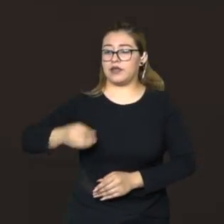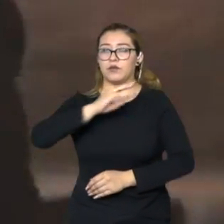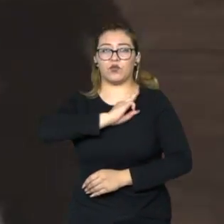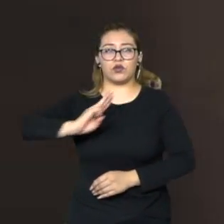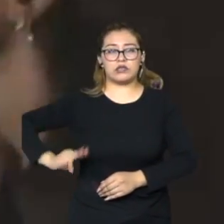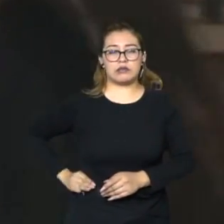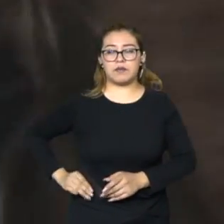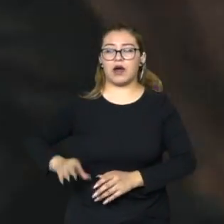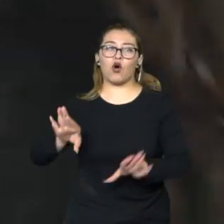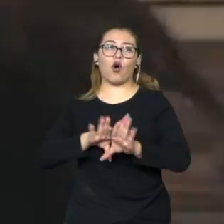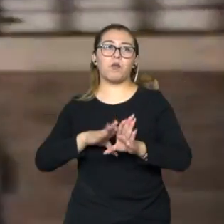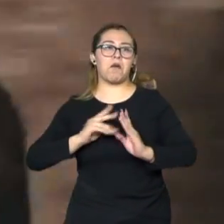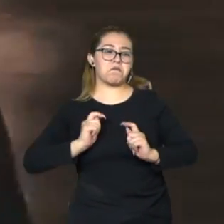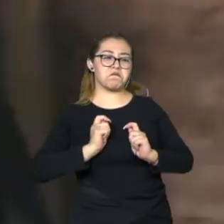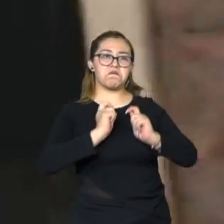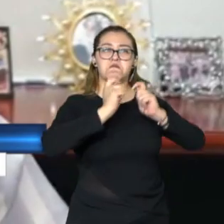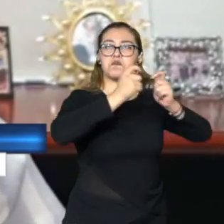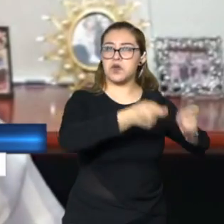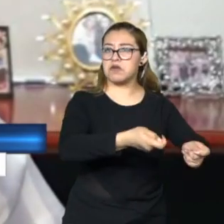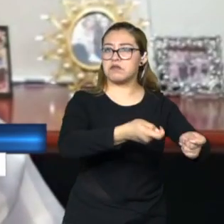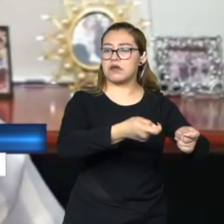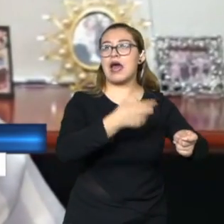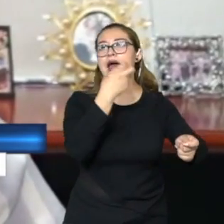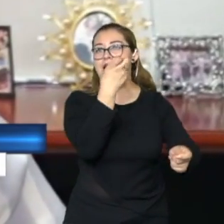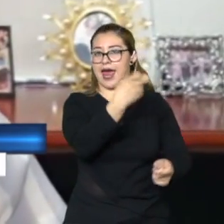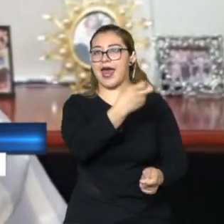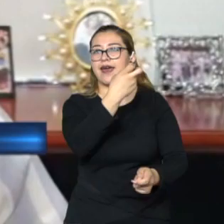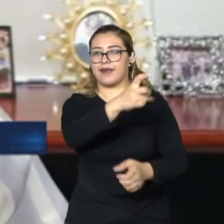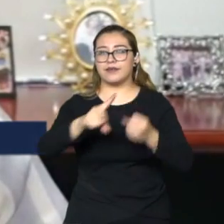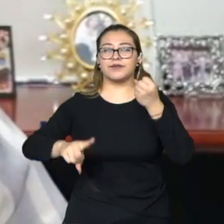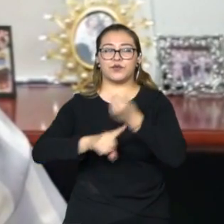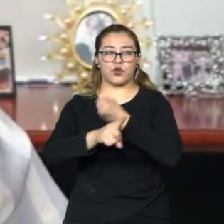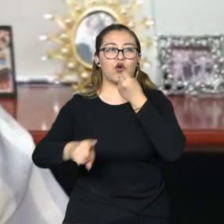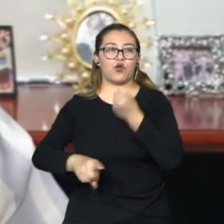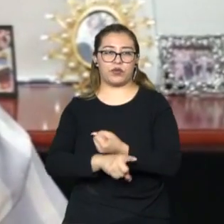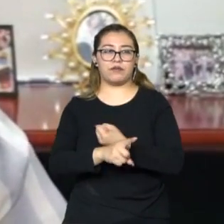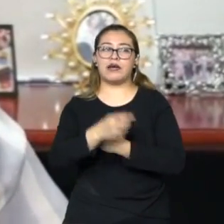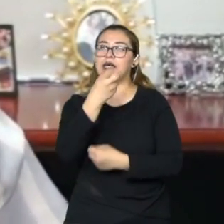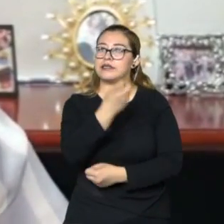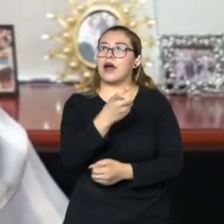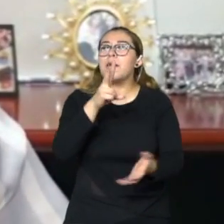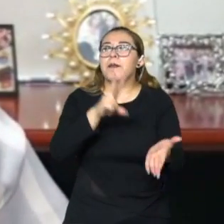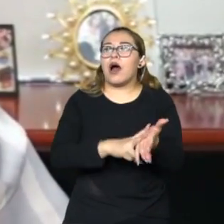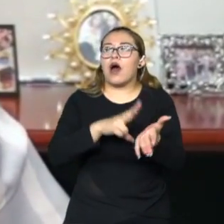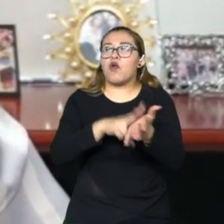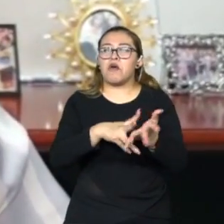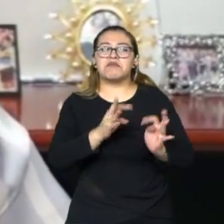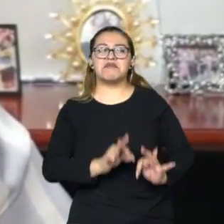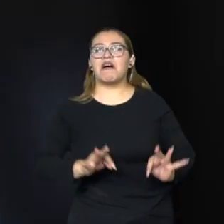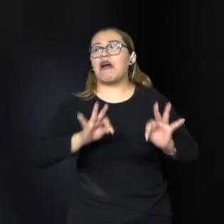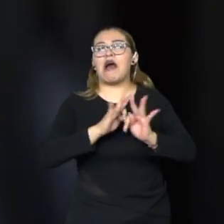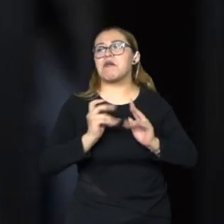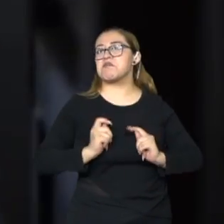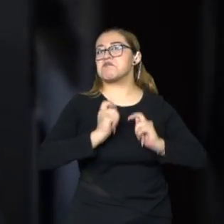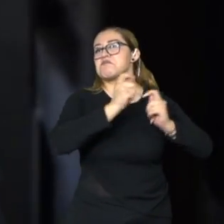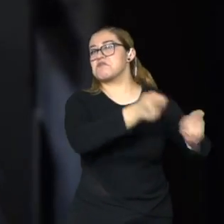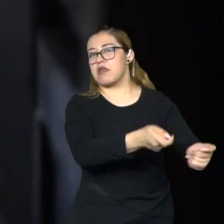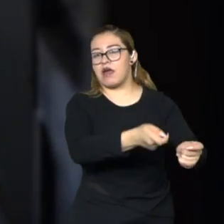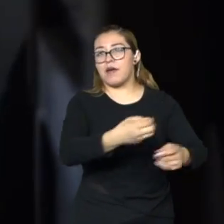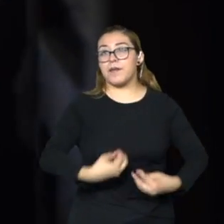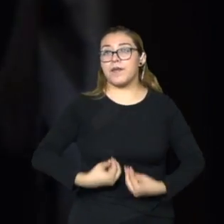representantes. Ahí están las consecuencias. Ahí está el valor que se le otorga a la vida de una mujer.